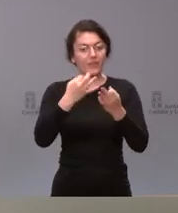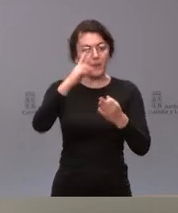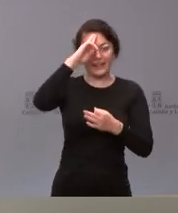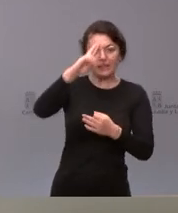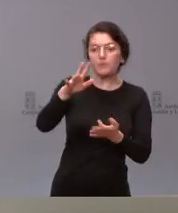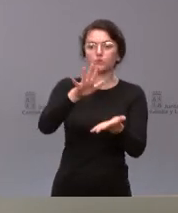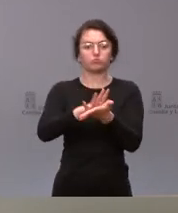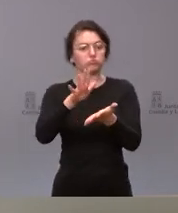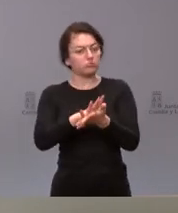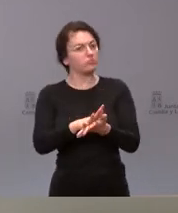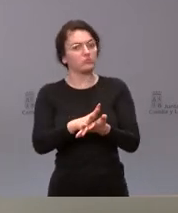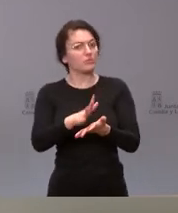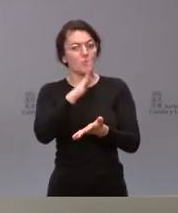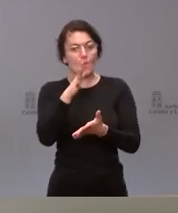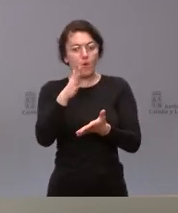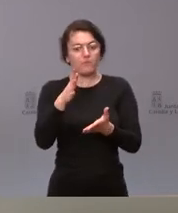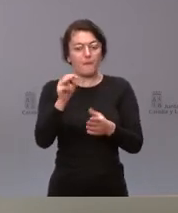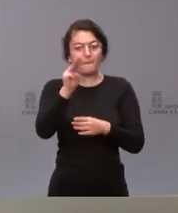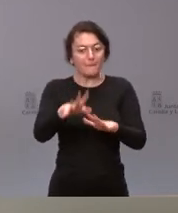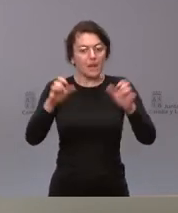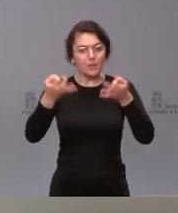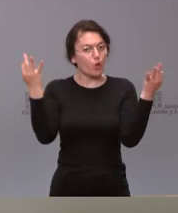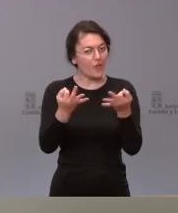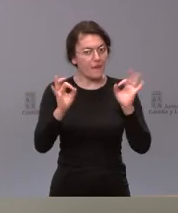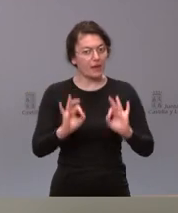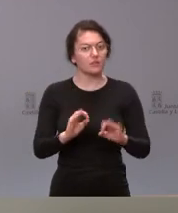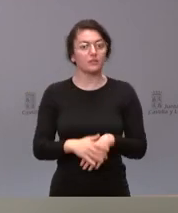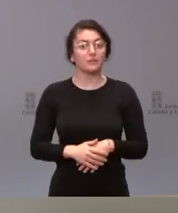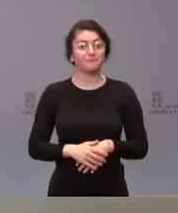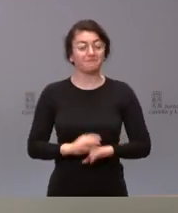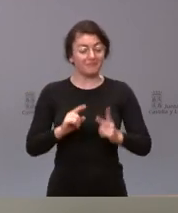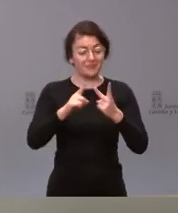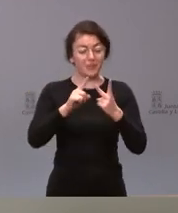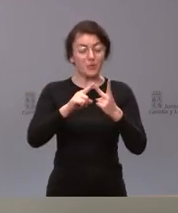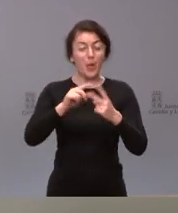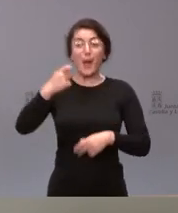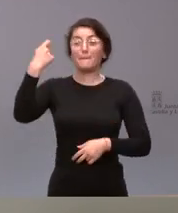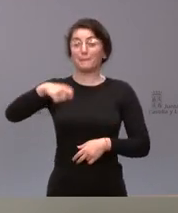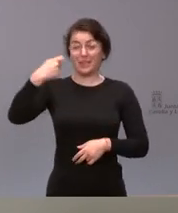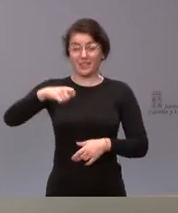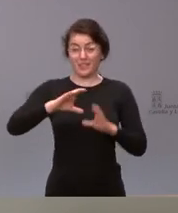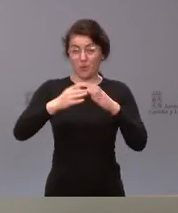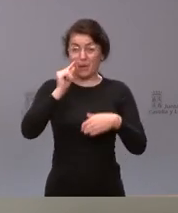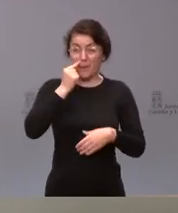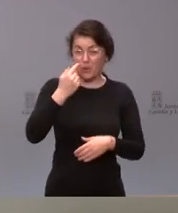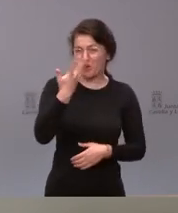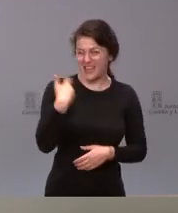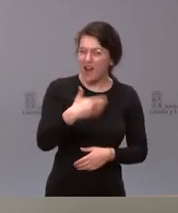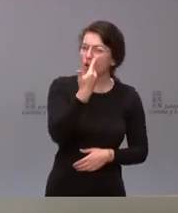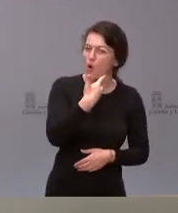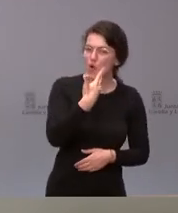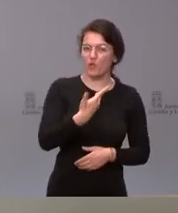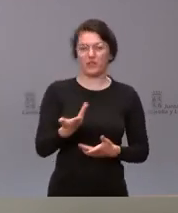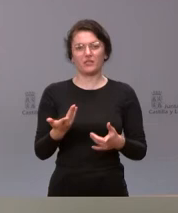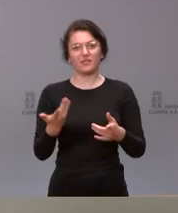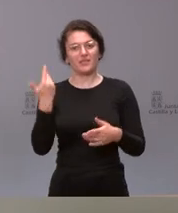Parlamento de Castileón en nuestro juicio debe tener y sobre lo segundo ustedes conocen al presidente de la Junta de Castileón el presidente de la Junta de Castileón Afonso Pérez de Mallorca que una persona de diálogo